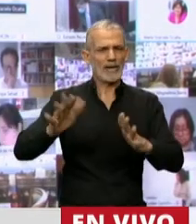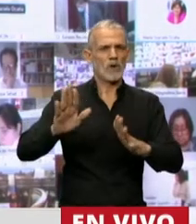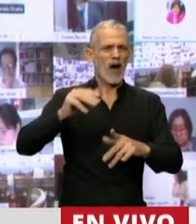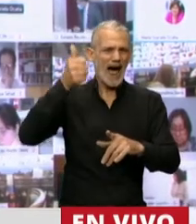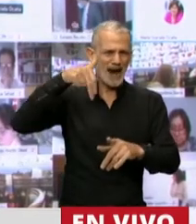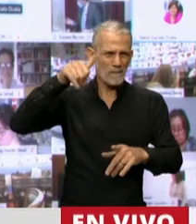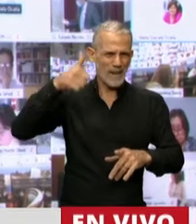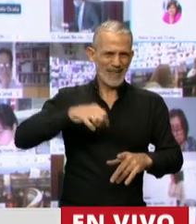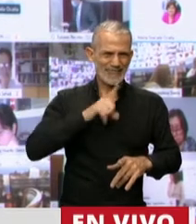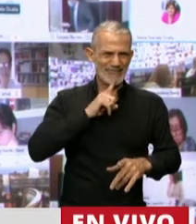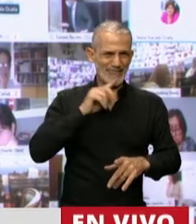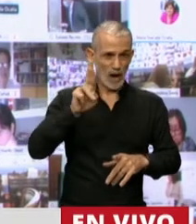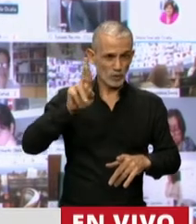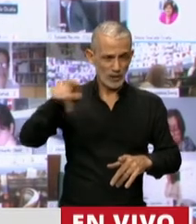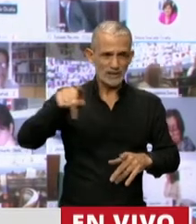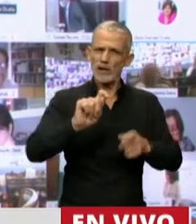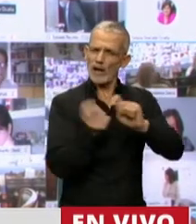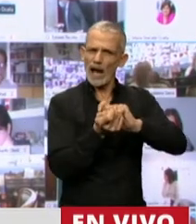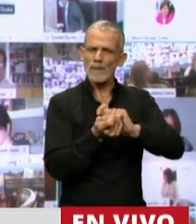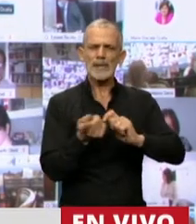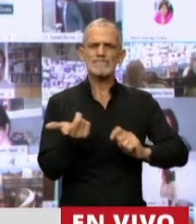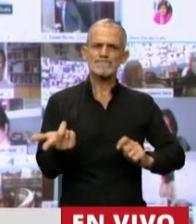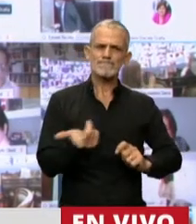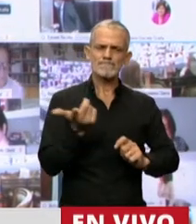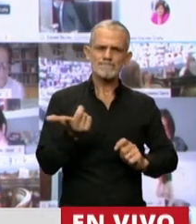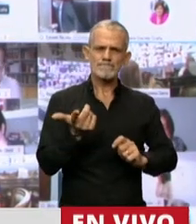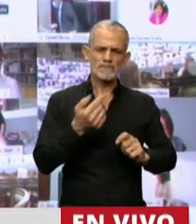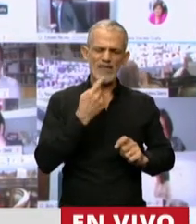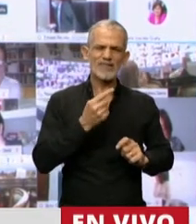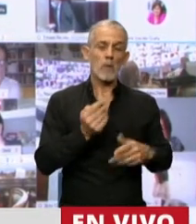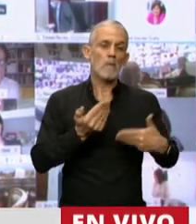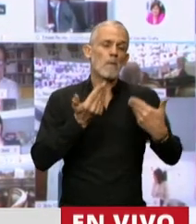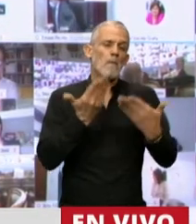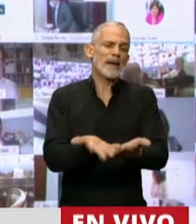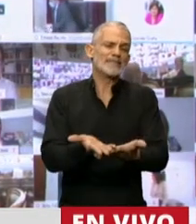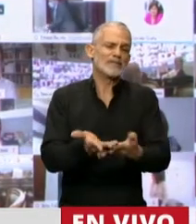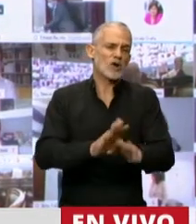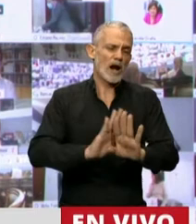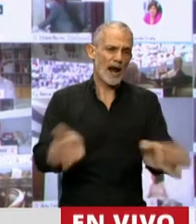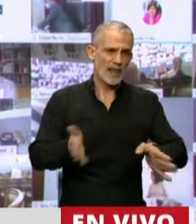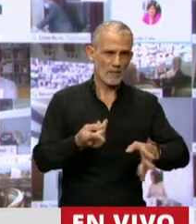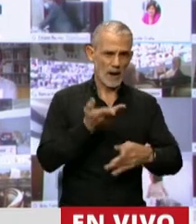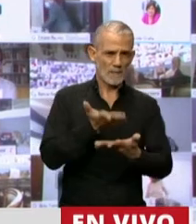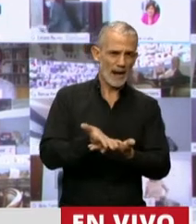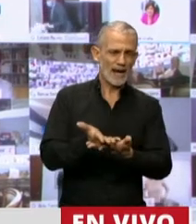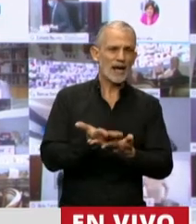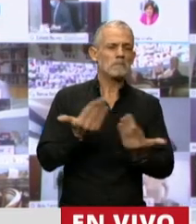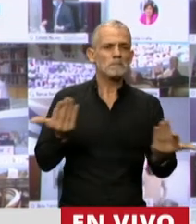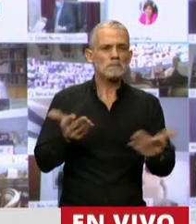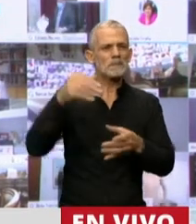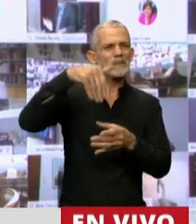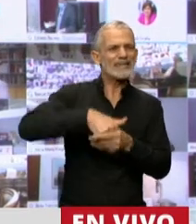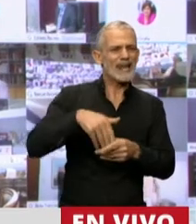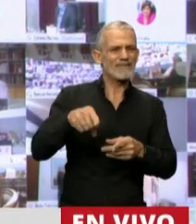del ADMAT y lo cambia a una presentación para la intervención que